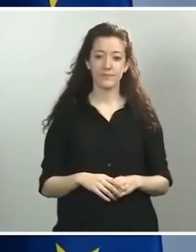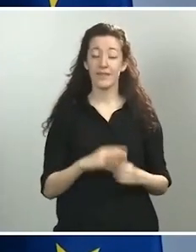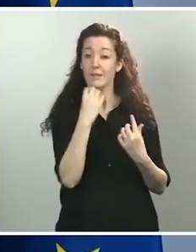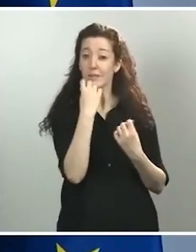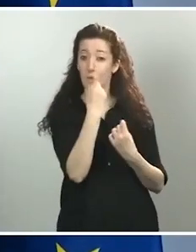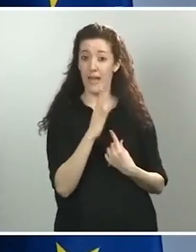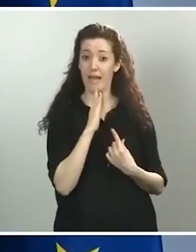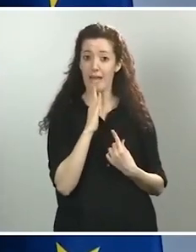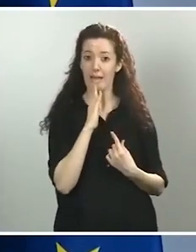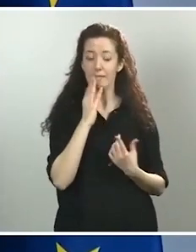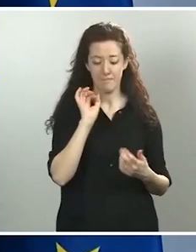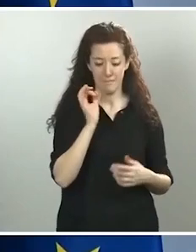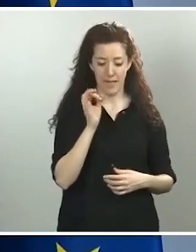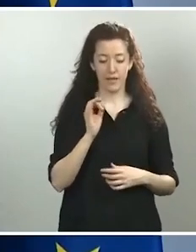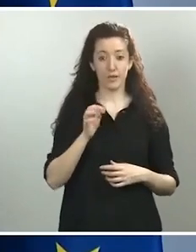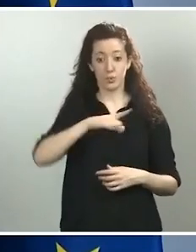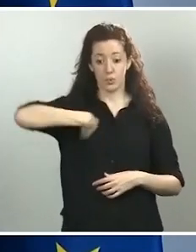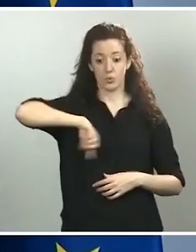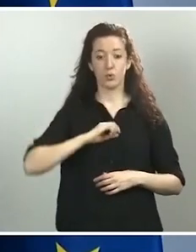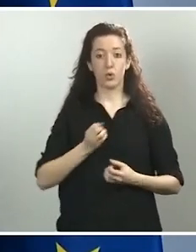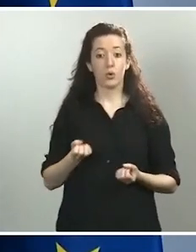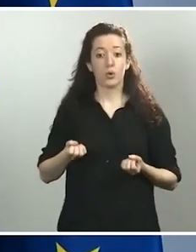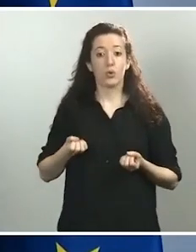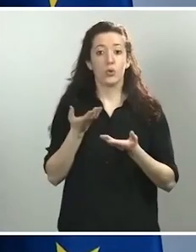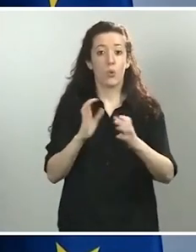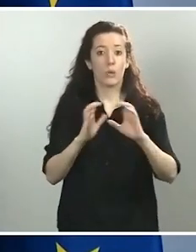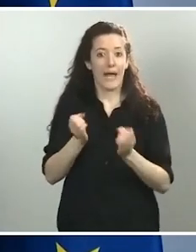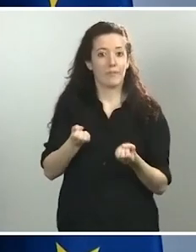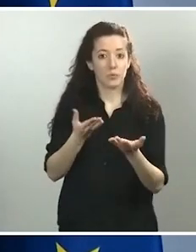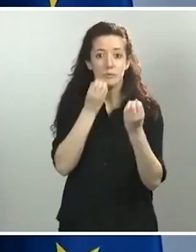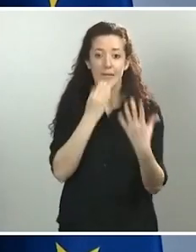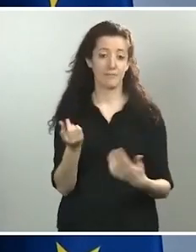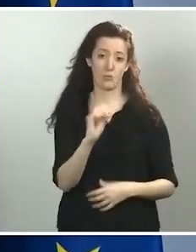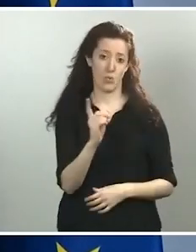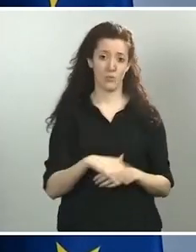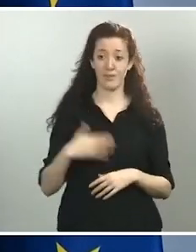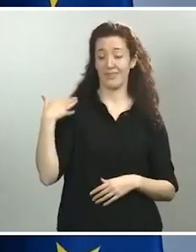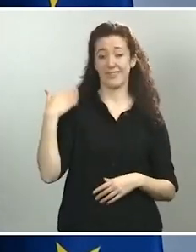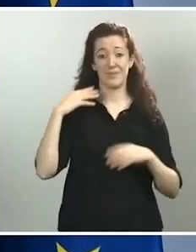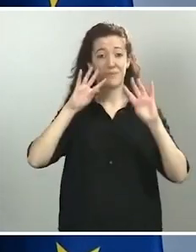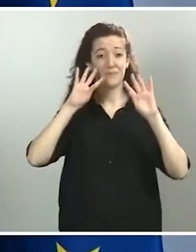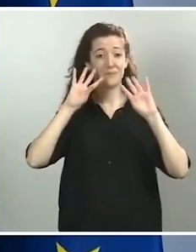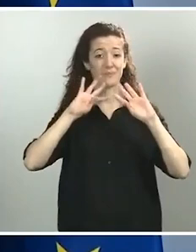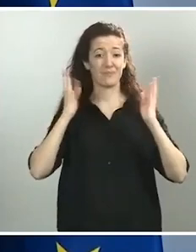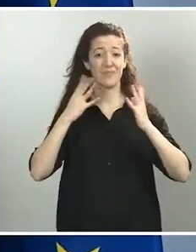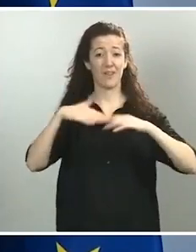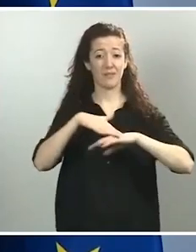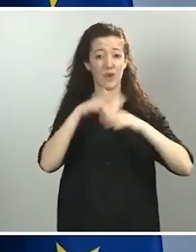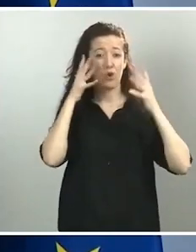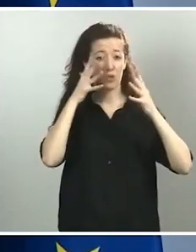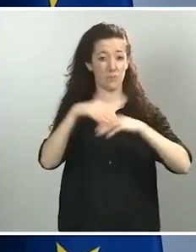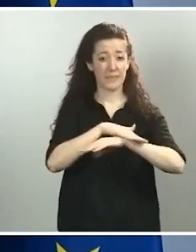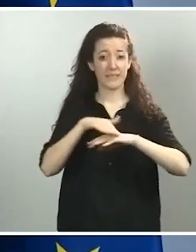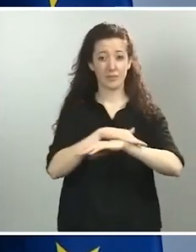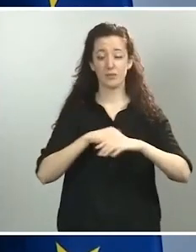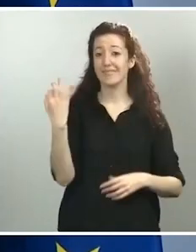pero por serle muy claro, lo que habíamos decidido en el Consejo de Ministros era una regulación genérica en el decreto de alarma